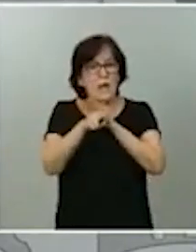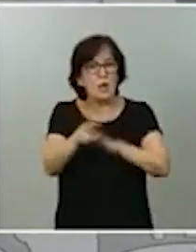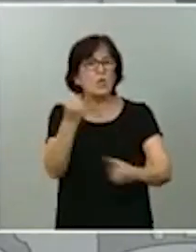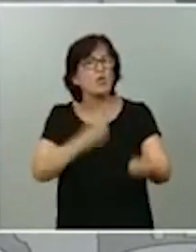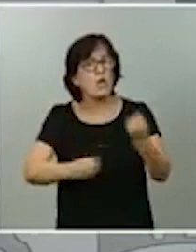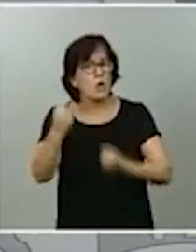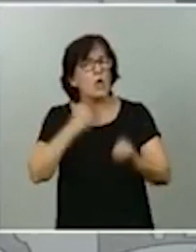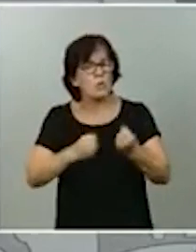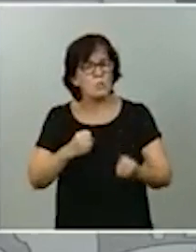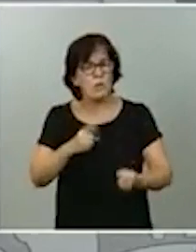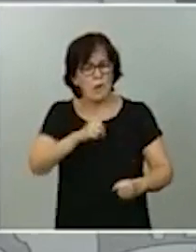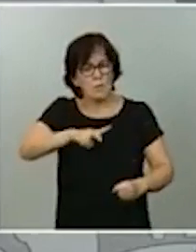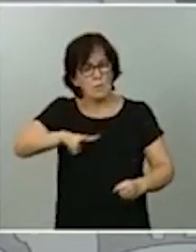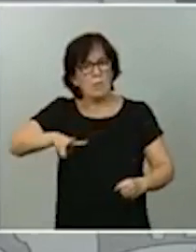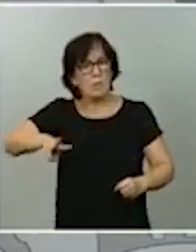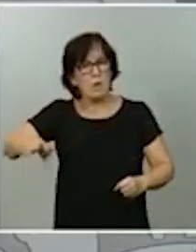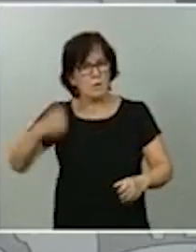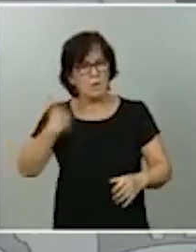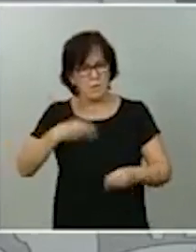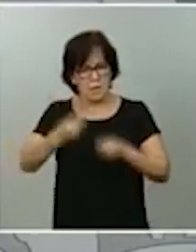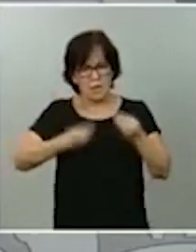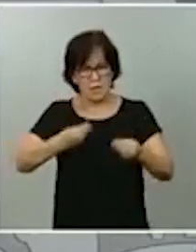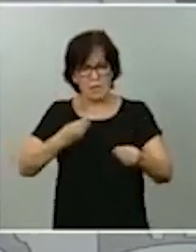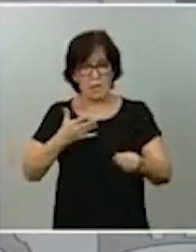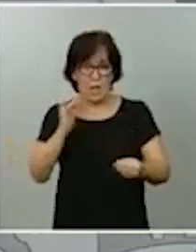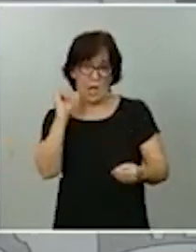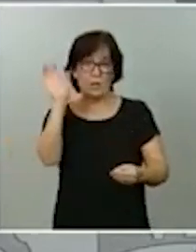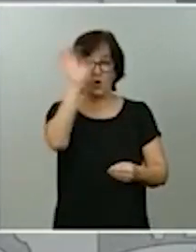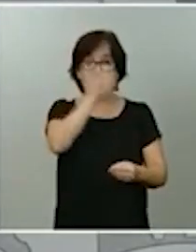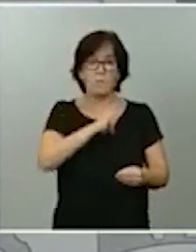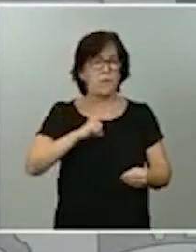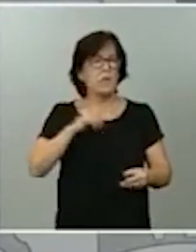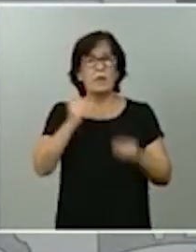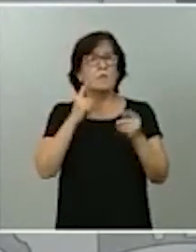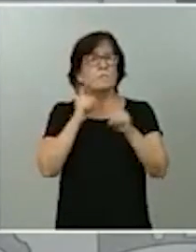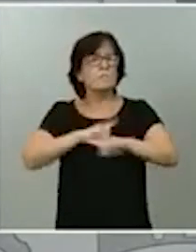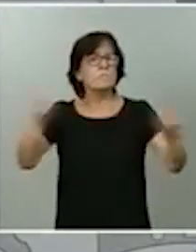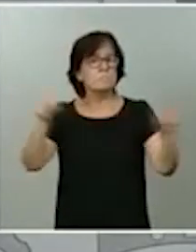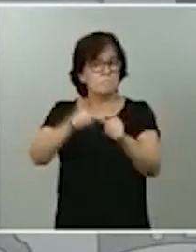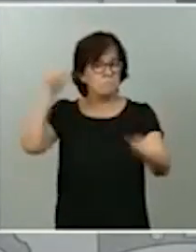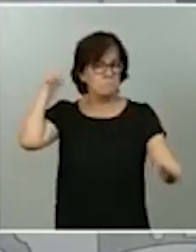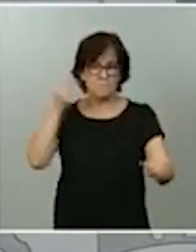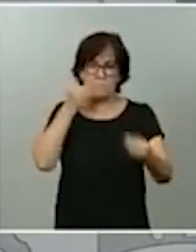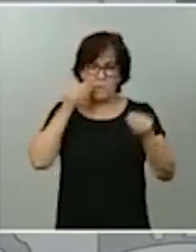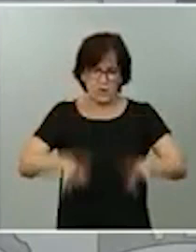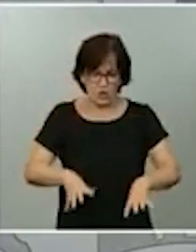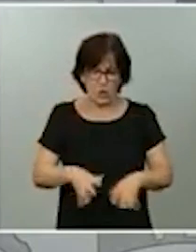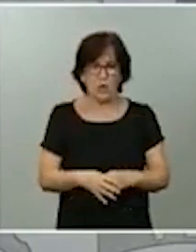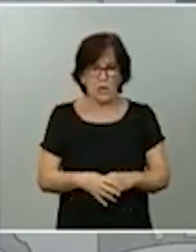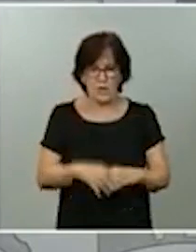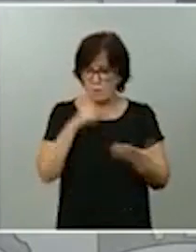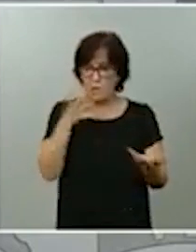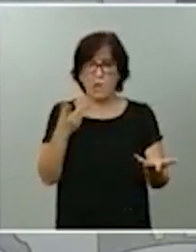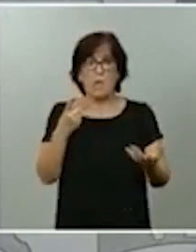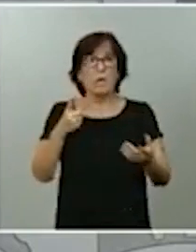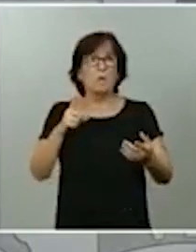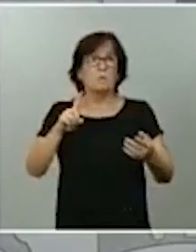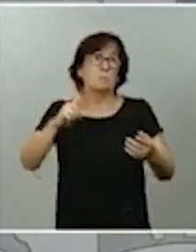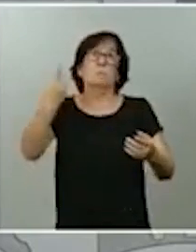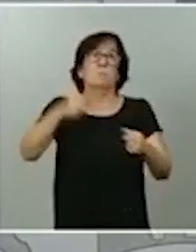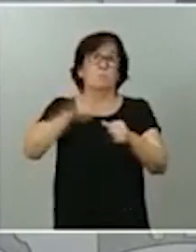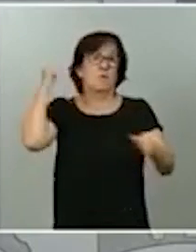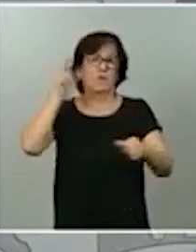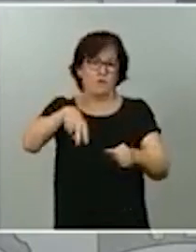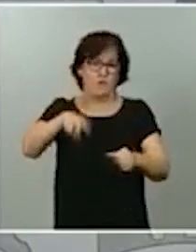hace meses con los que cuentan las comunidades autónomas, no tiene precedentes históricos, porque, evidentemente, es inédita la situación que está viviendo